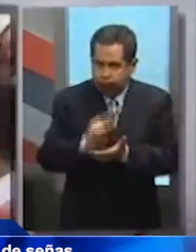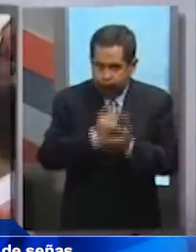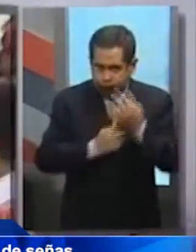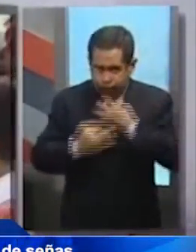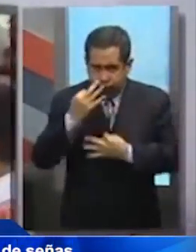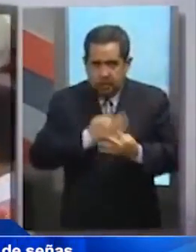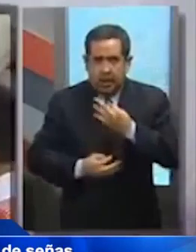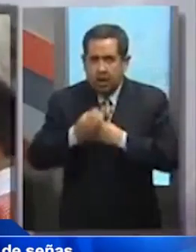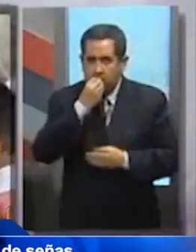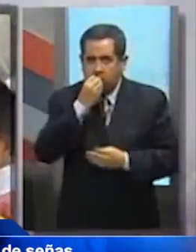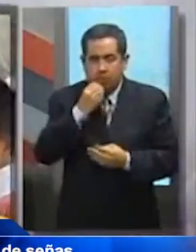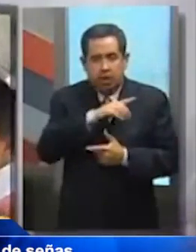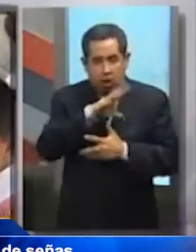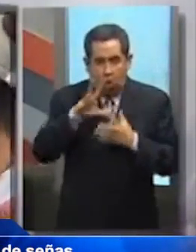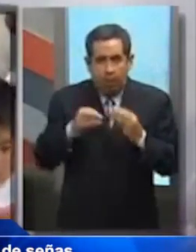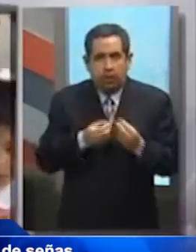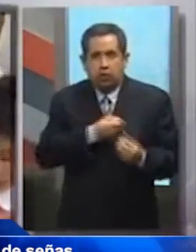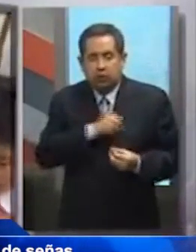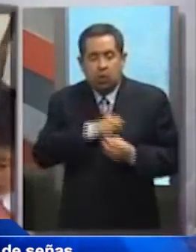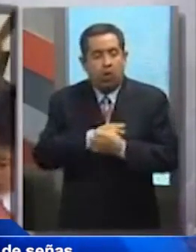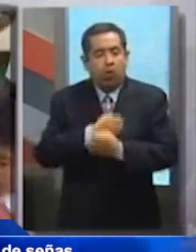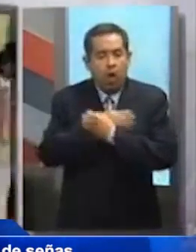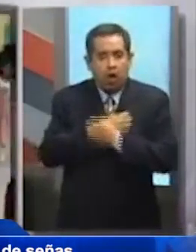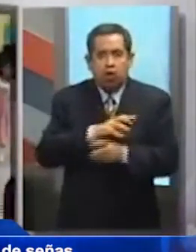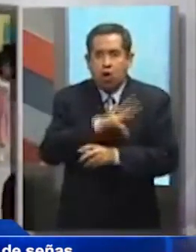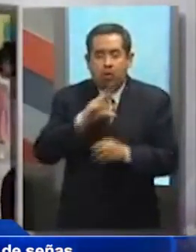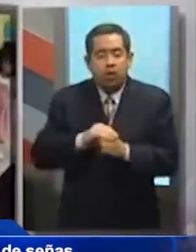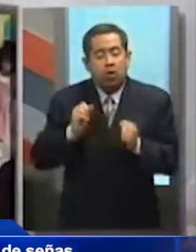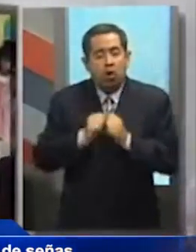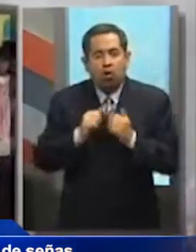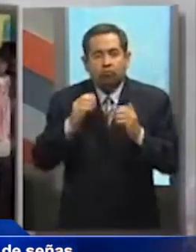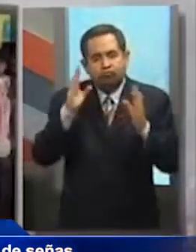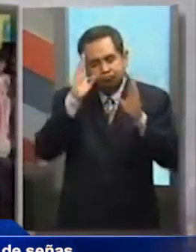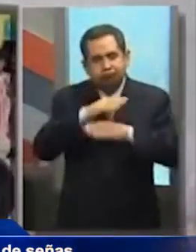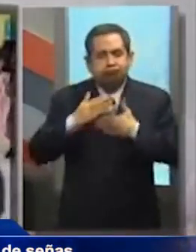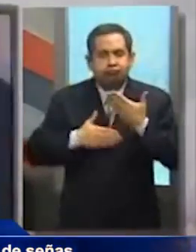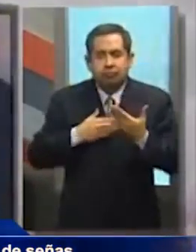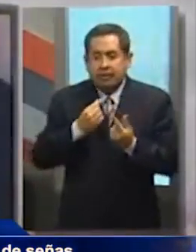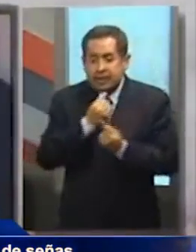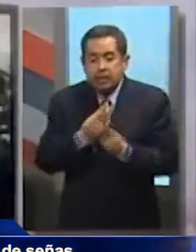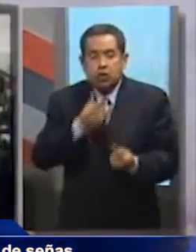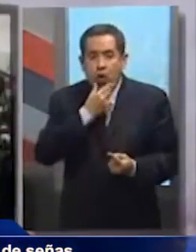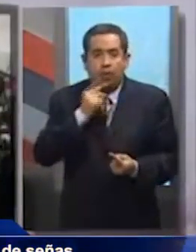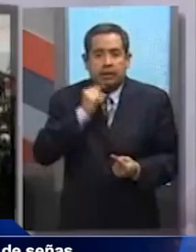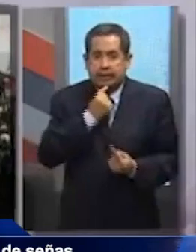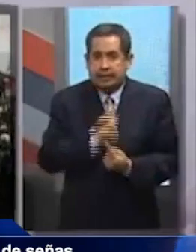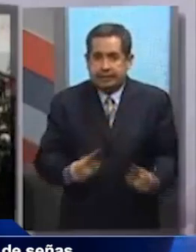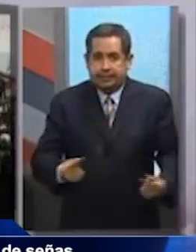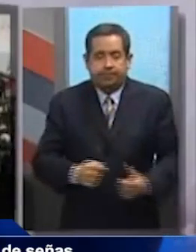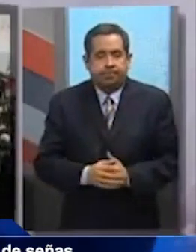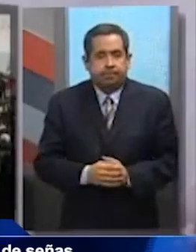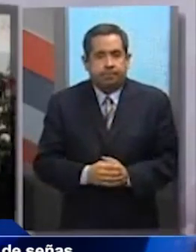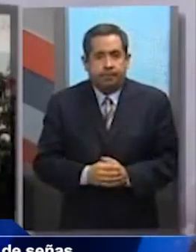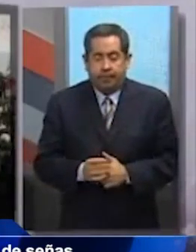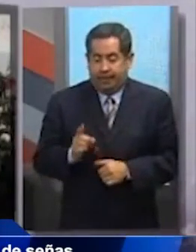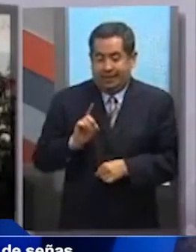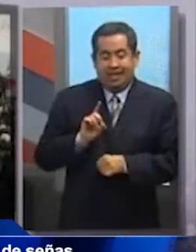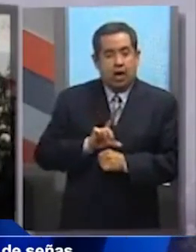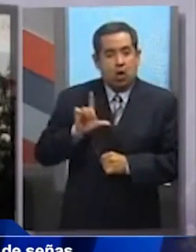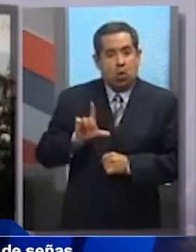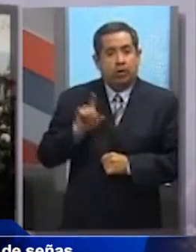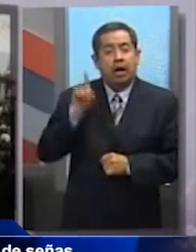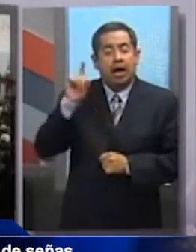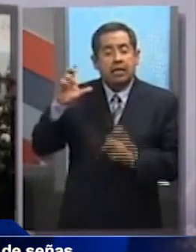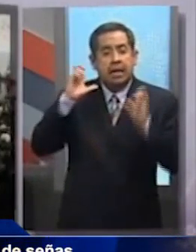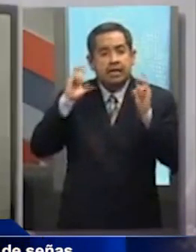alimentación, cuidado a la salud, educación y recreación a las niñas y los niños. Este lunes en el Estado de Chiapas, el